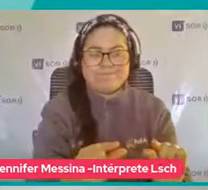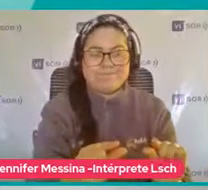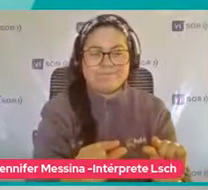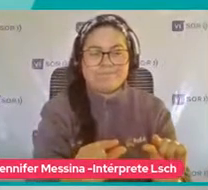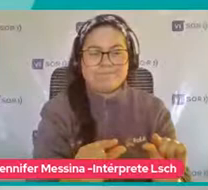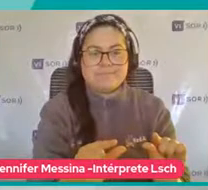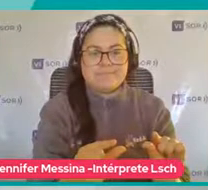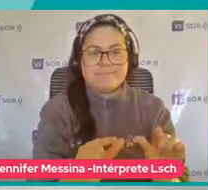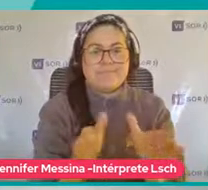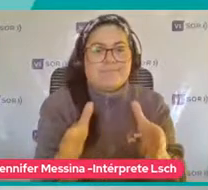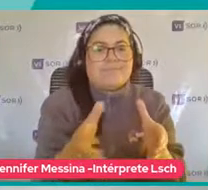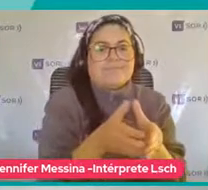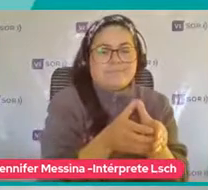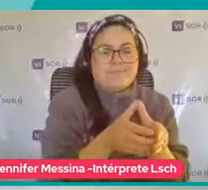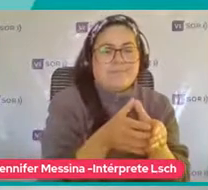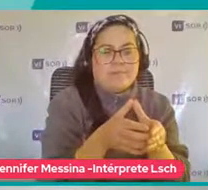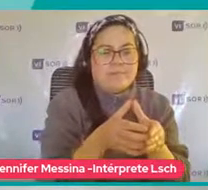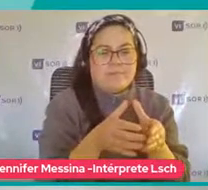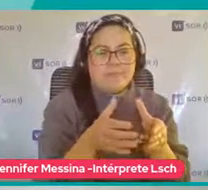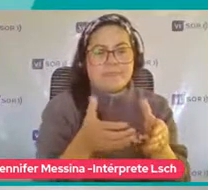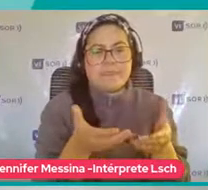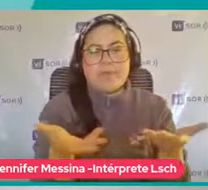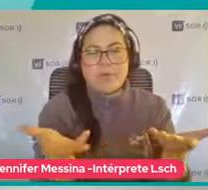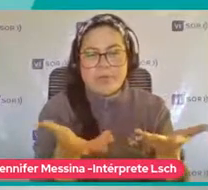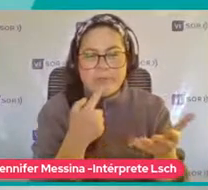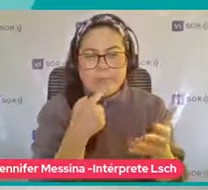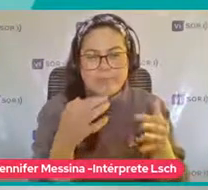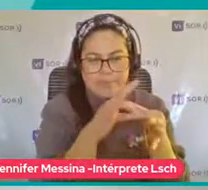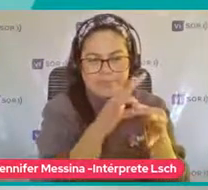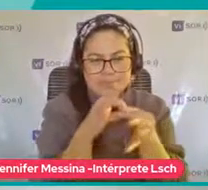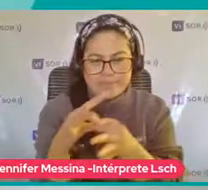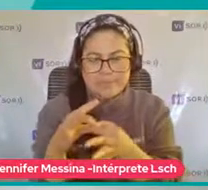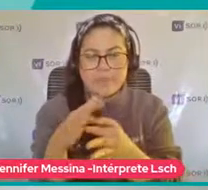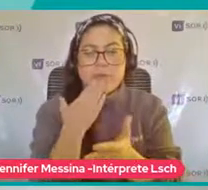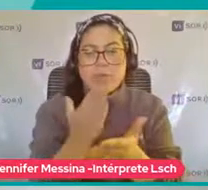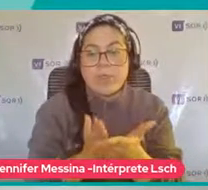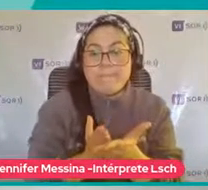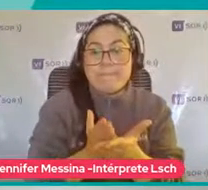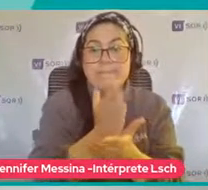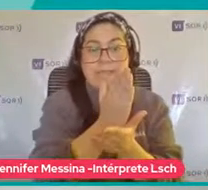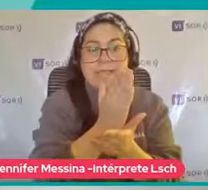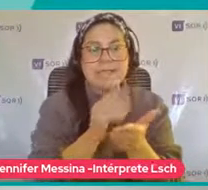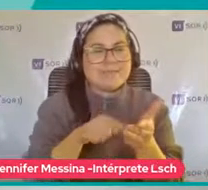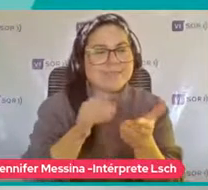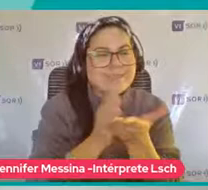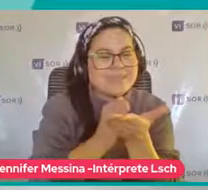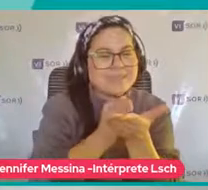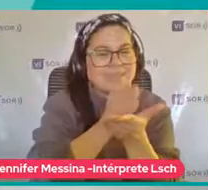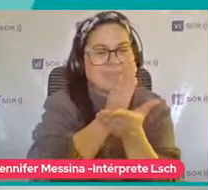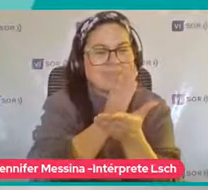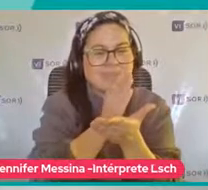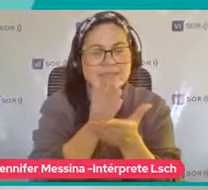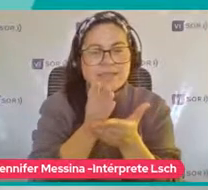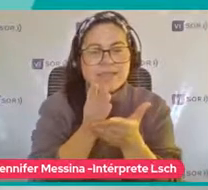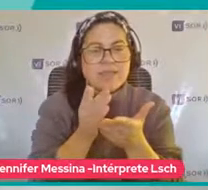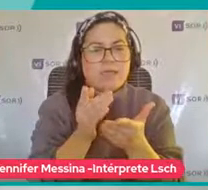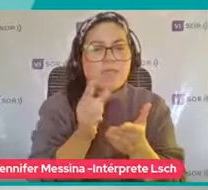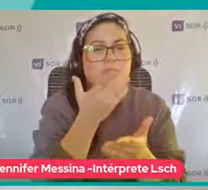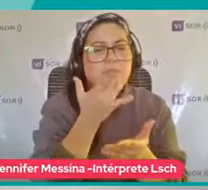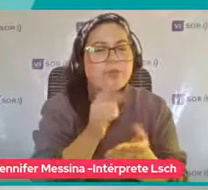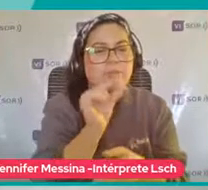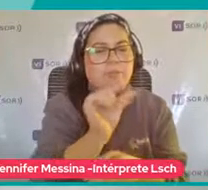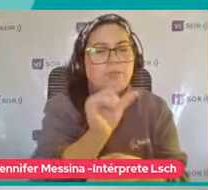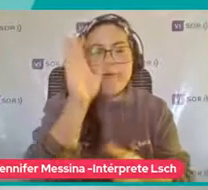gama Restringida de actividades ¿Qué pasa Con esta dificultad Al iniciar? Tiene que ver Con justamente Esta poca búsqueda Desde